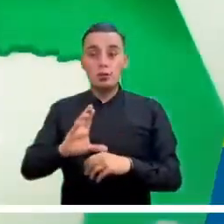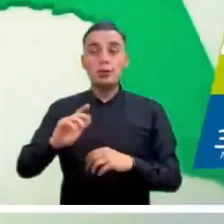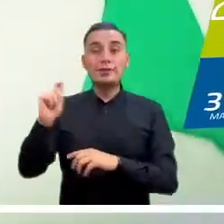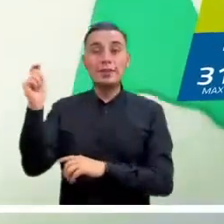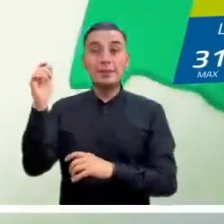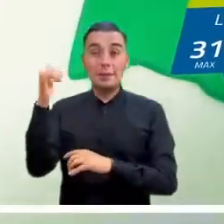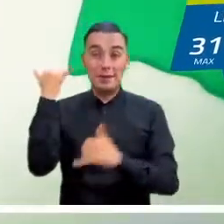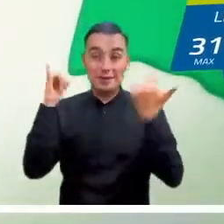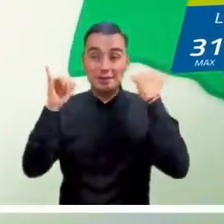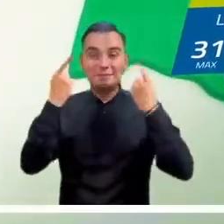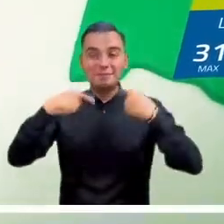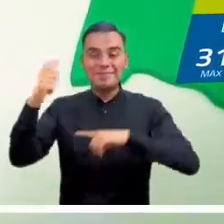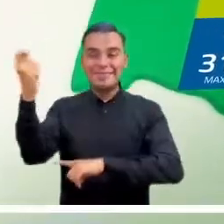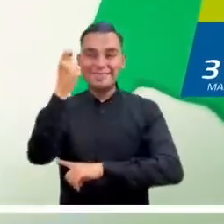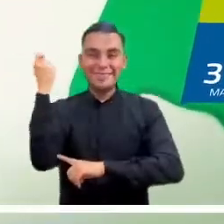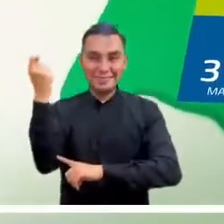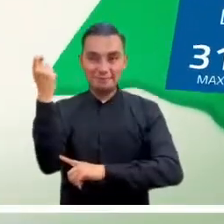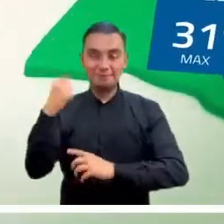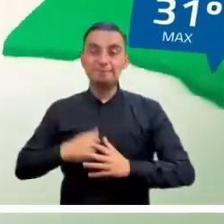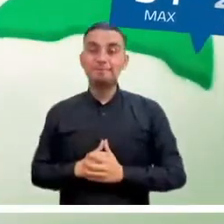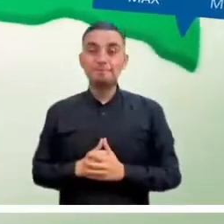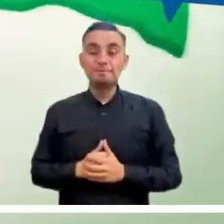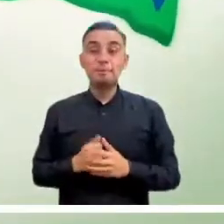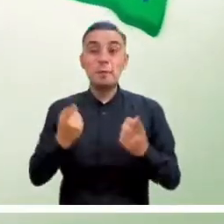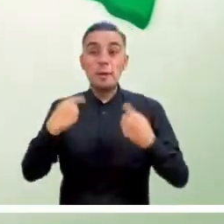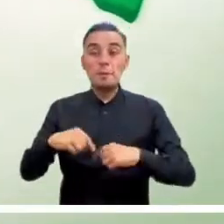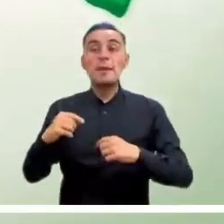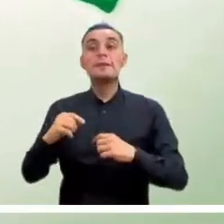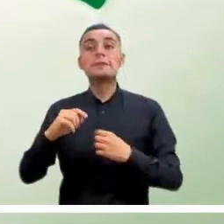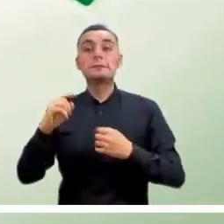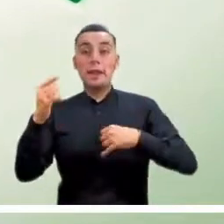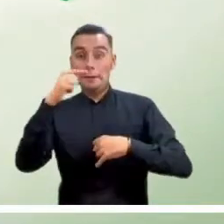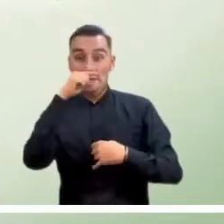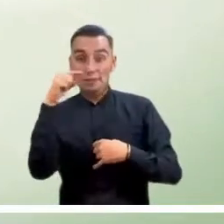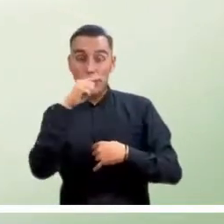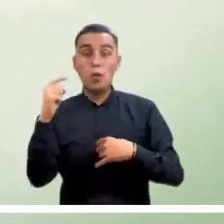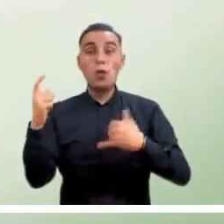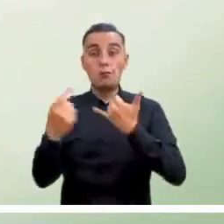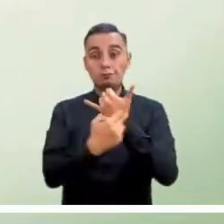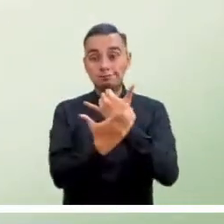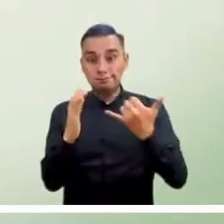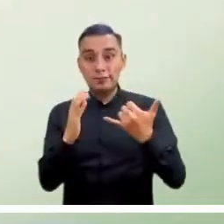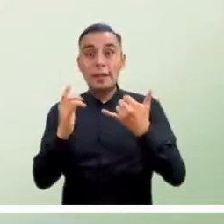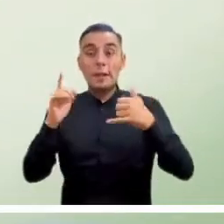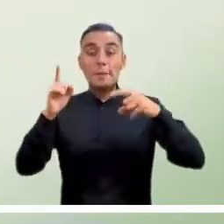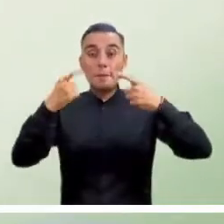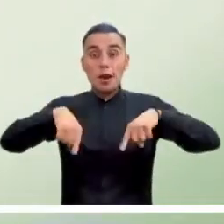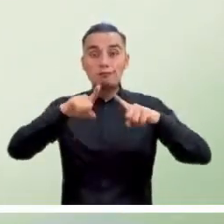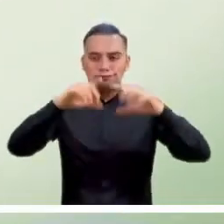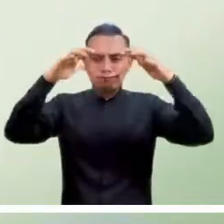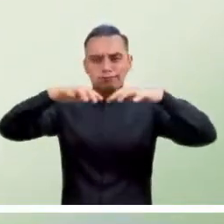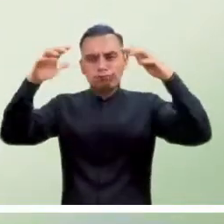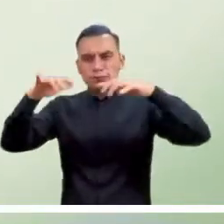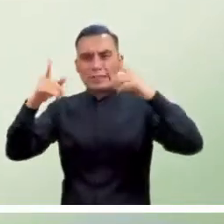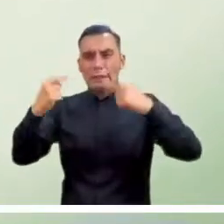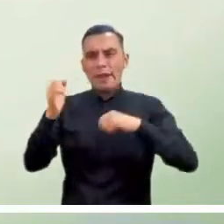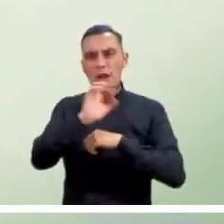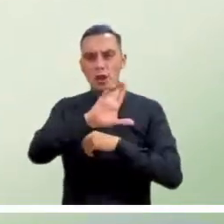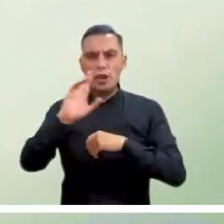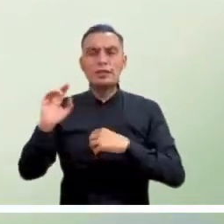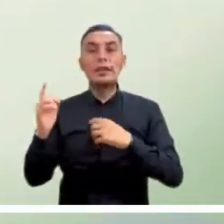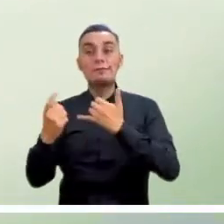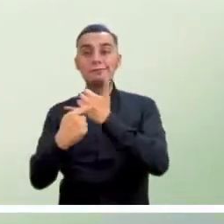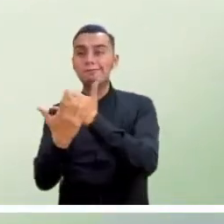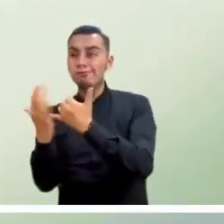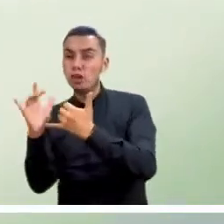oriente de Casanare y occidente de Meta. En el oriente de Amazonas, Guaviare y Baupés, así como en sectores de Guainía, se esperan